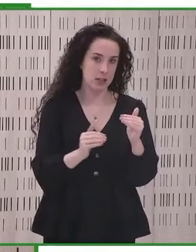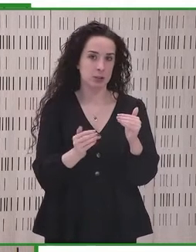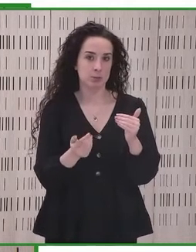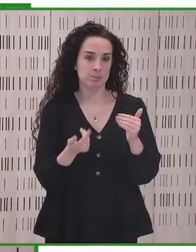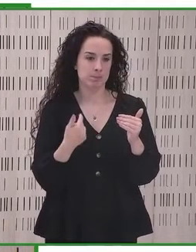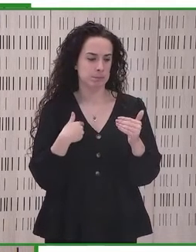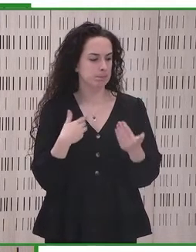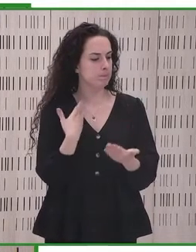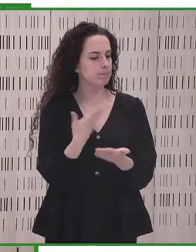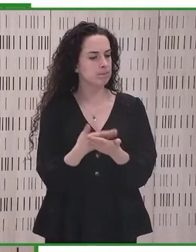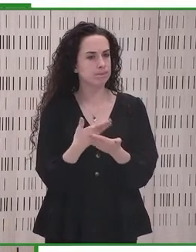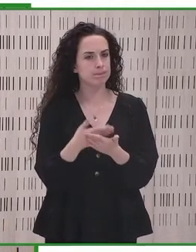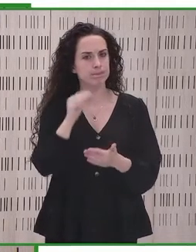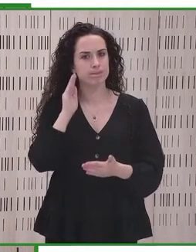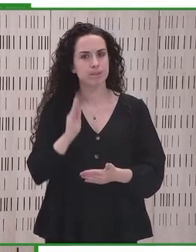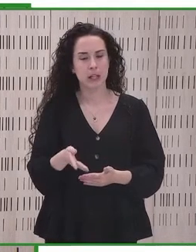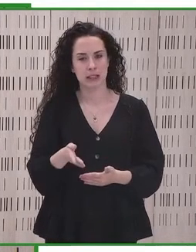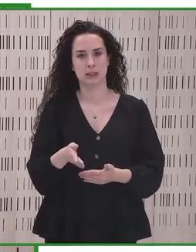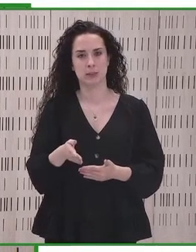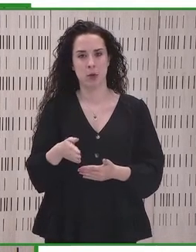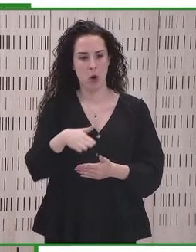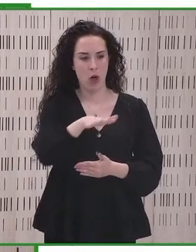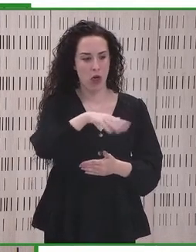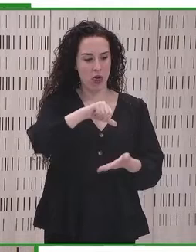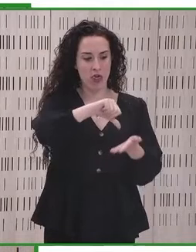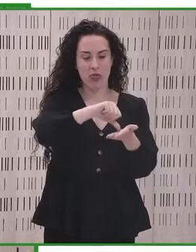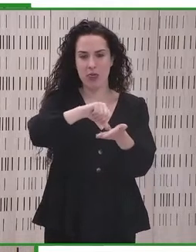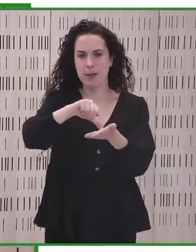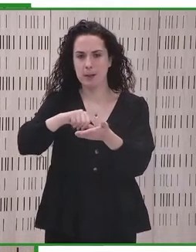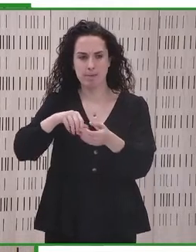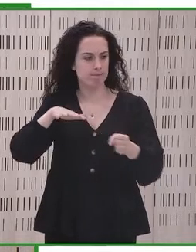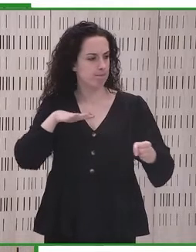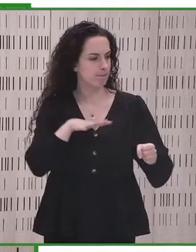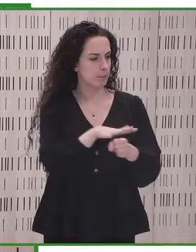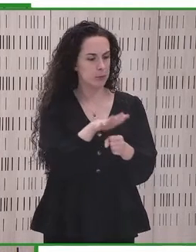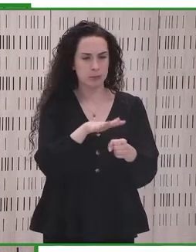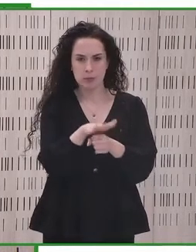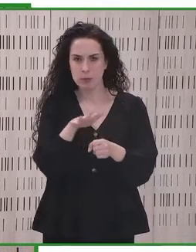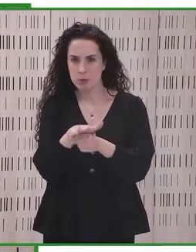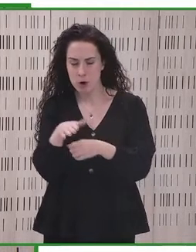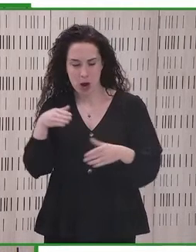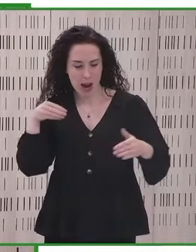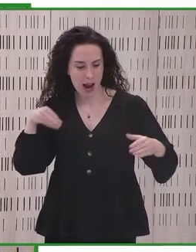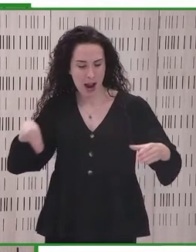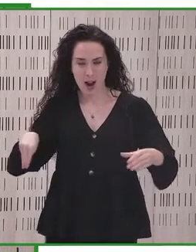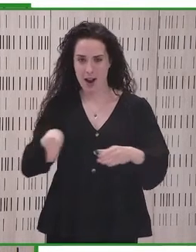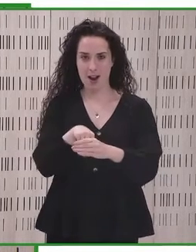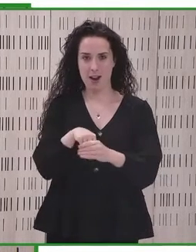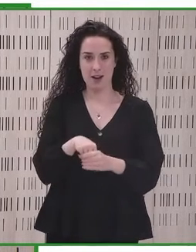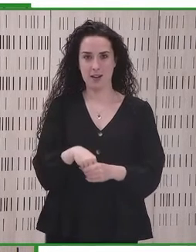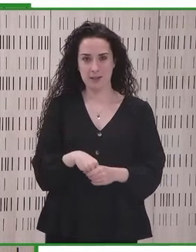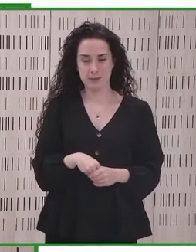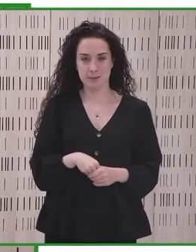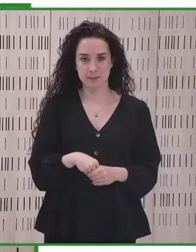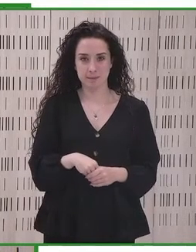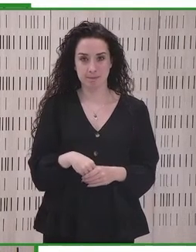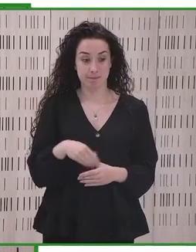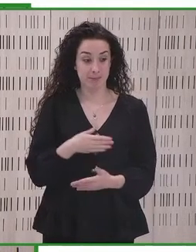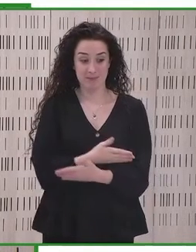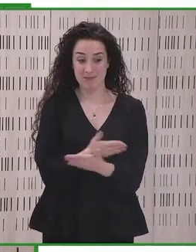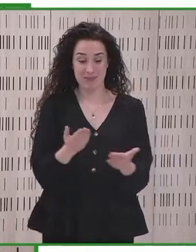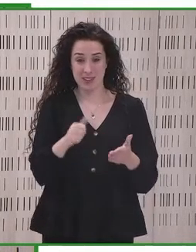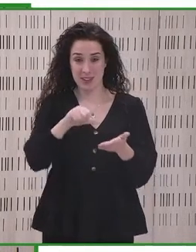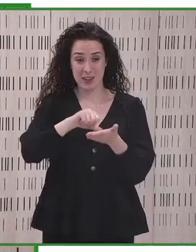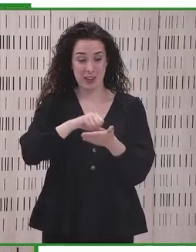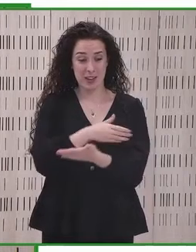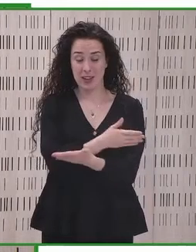garantizar que esa parte de la ciudad quede totalmente incluida en el resto de